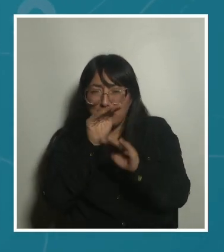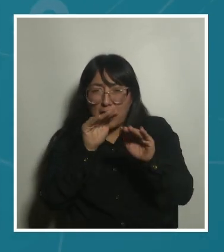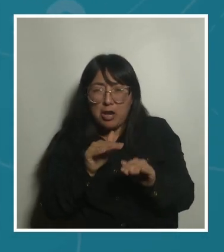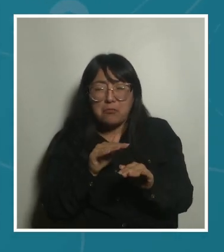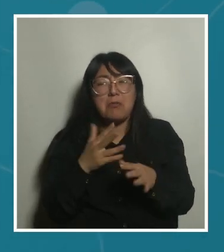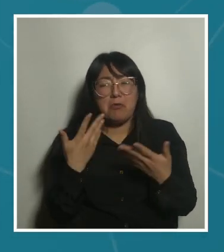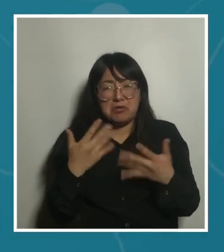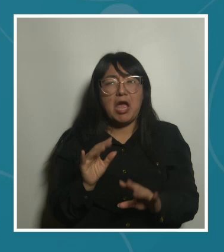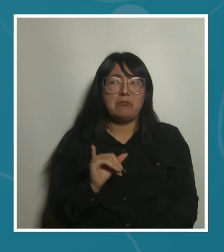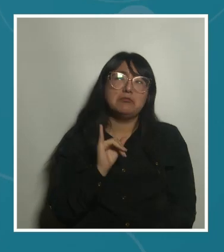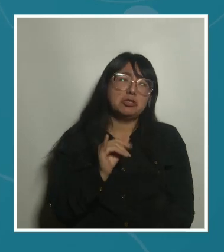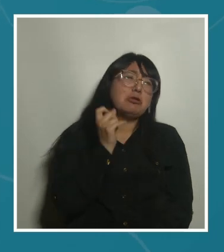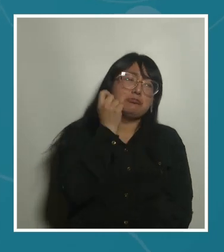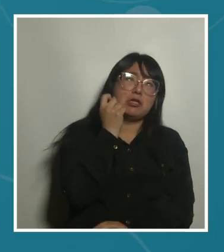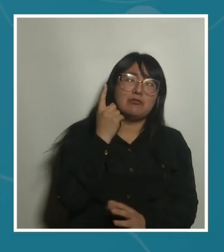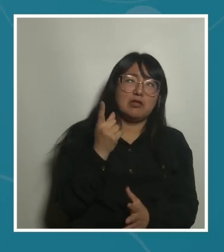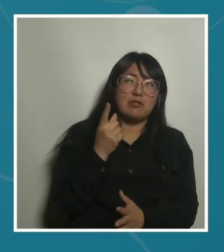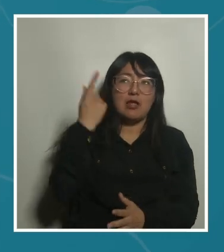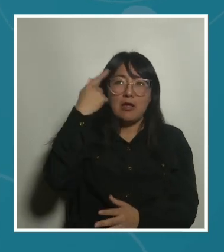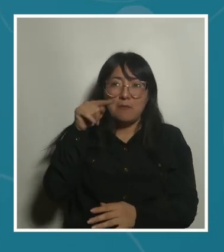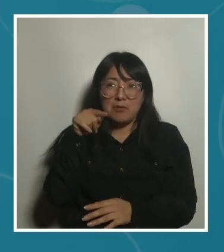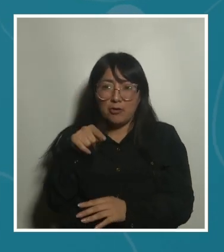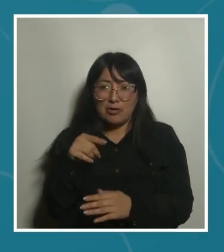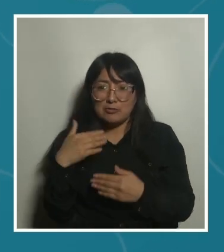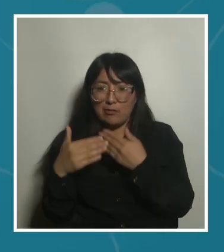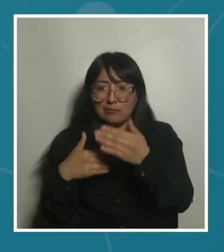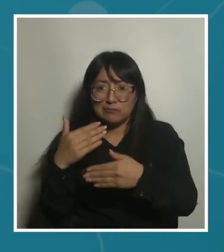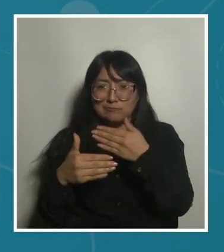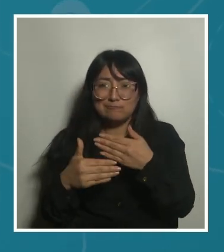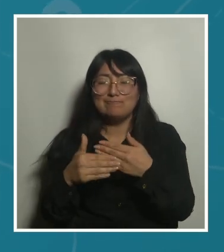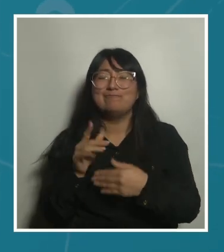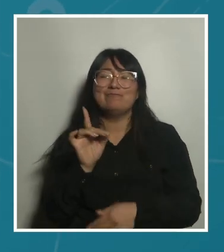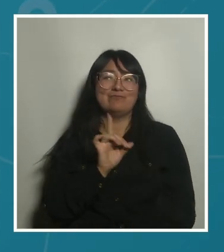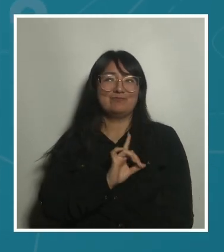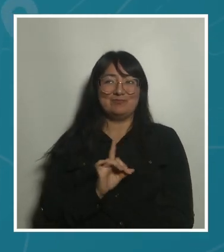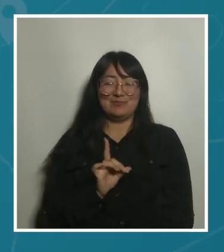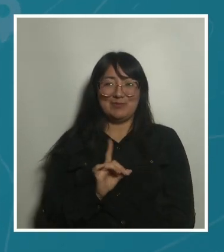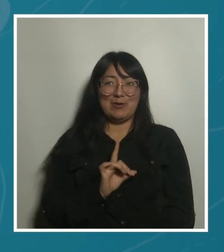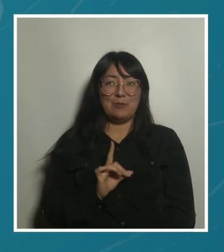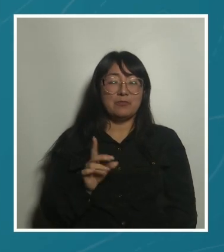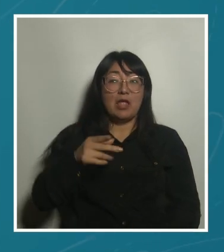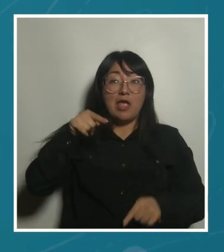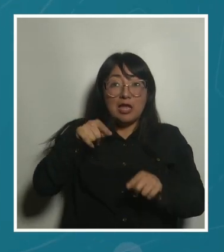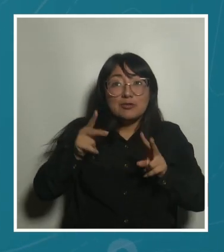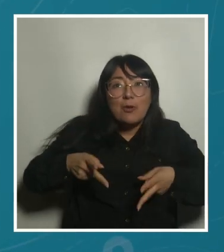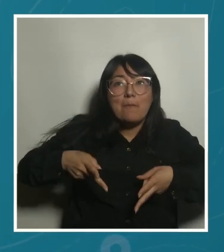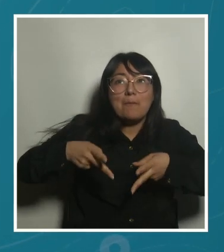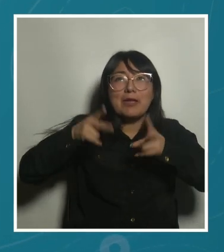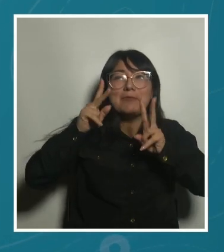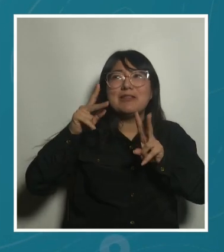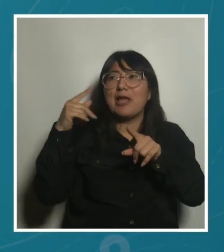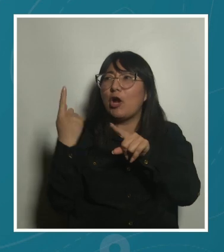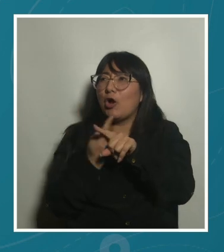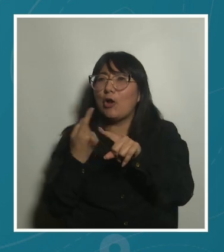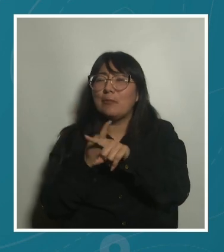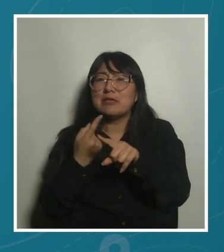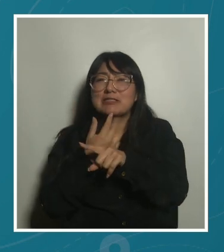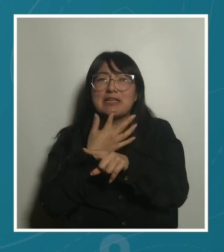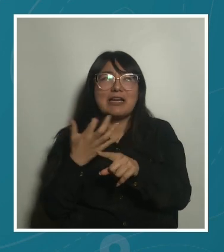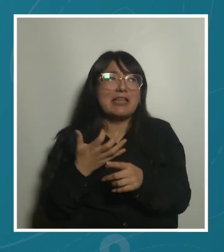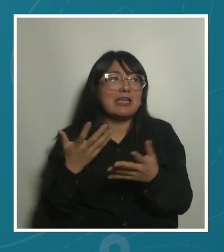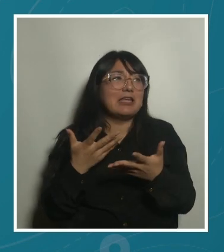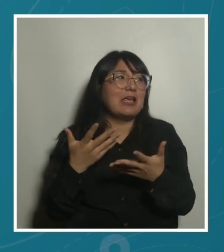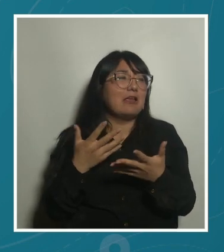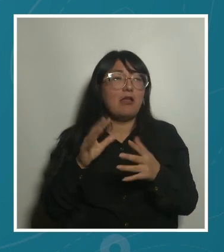muy lógico, es algo que por desgracia no se hace mucho, y nos permite hablar un poco de estas cuatro